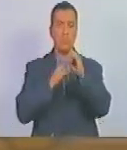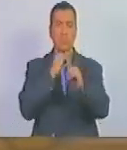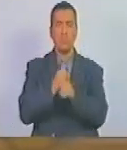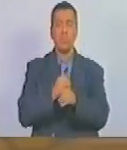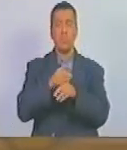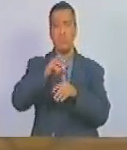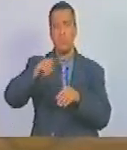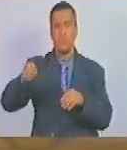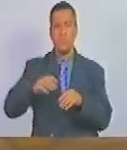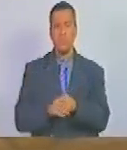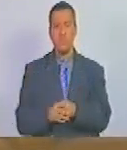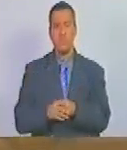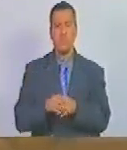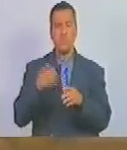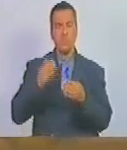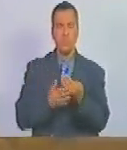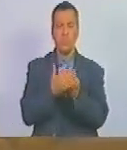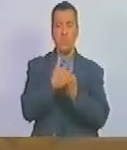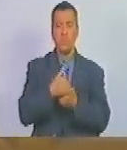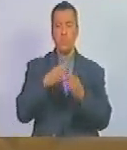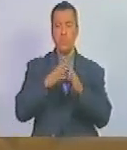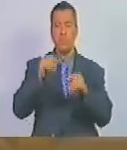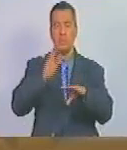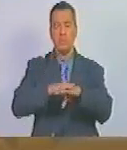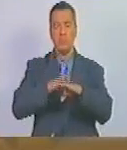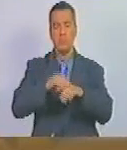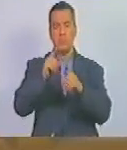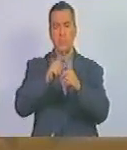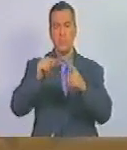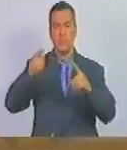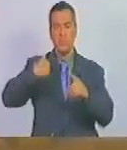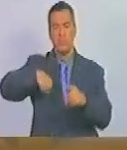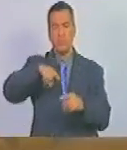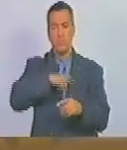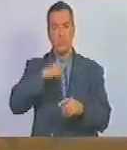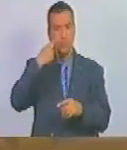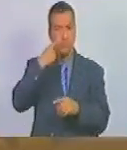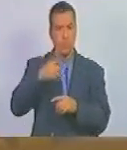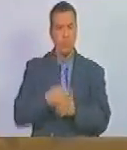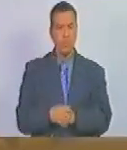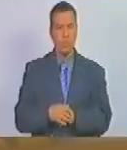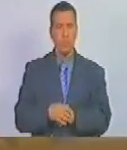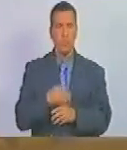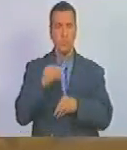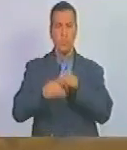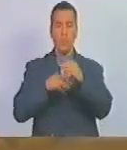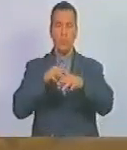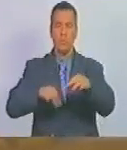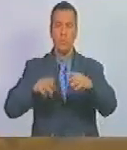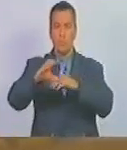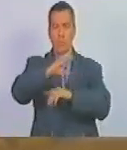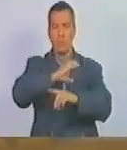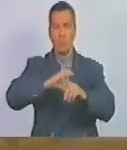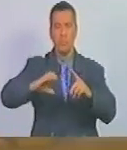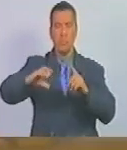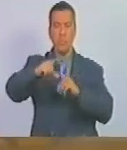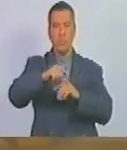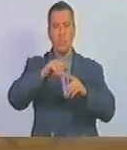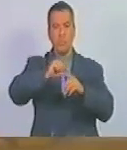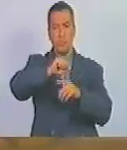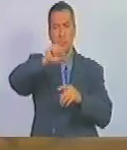occidental oculta lo que ocurre en Palestina nosotros hemos visto como la máquina cultural de Occidente